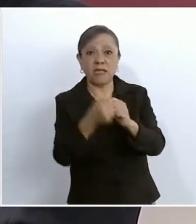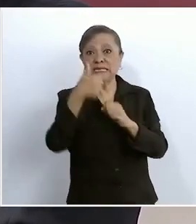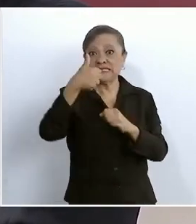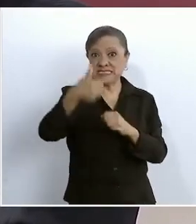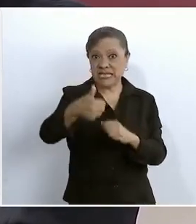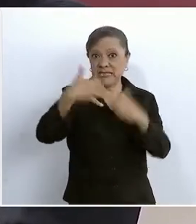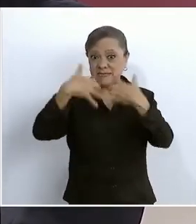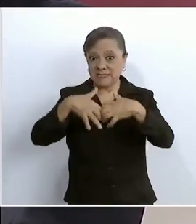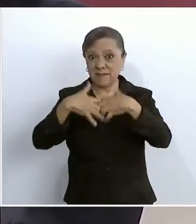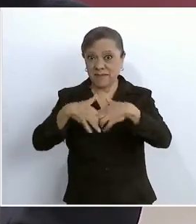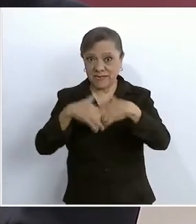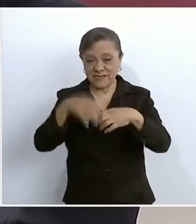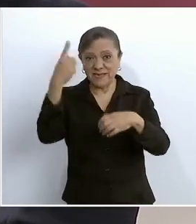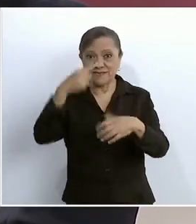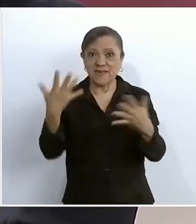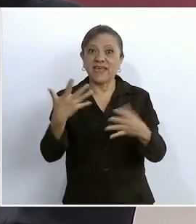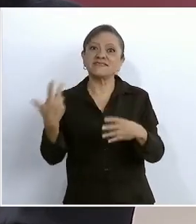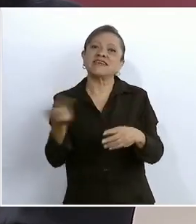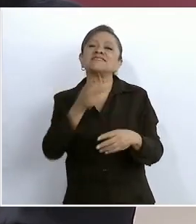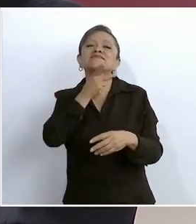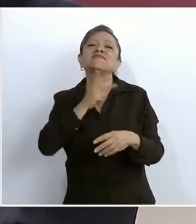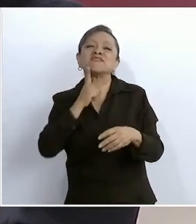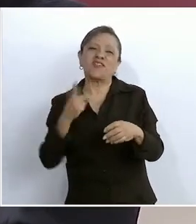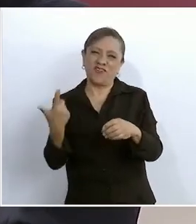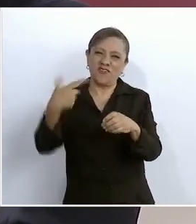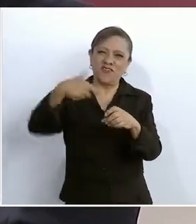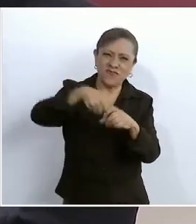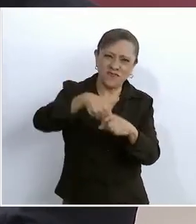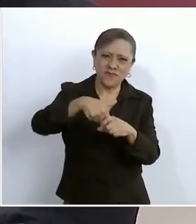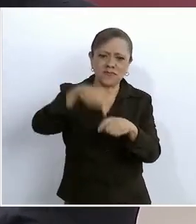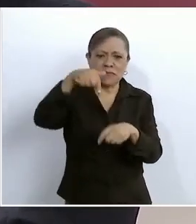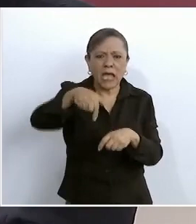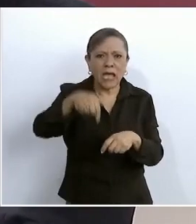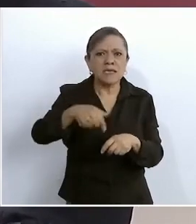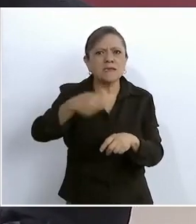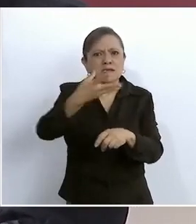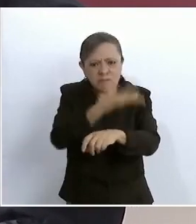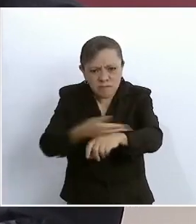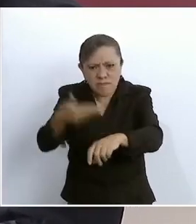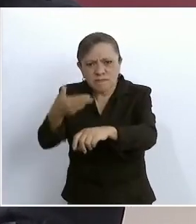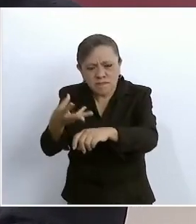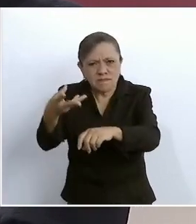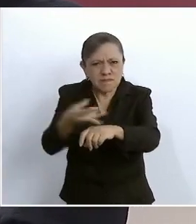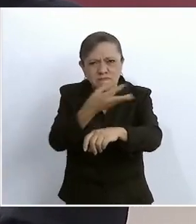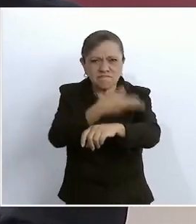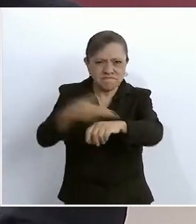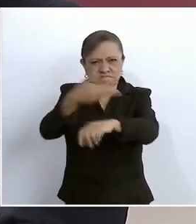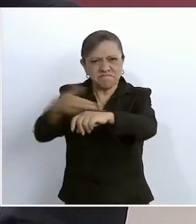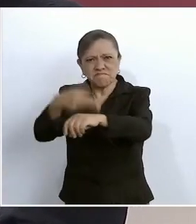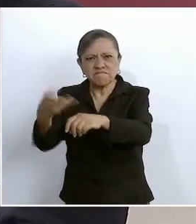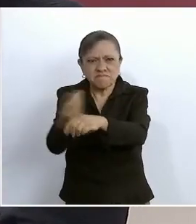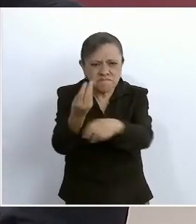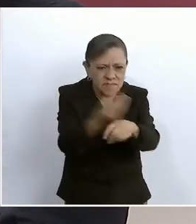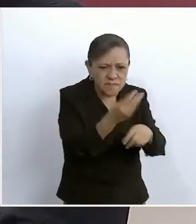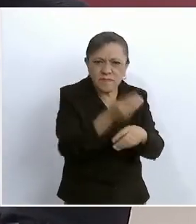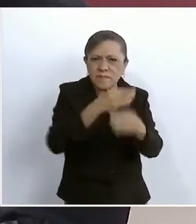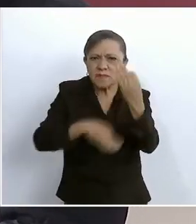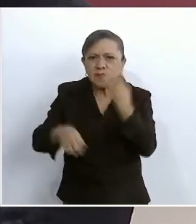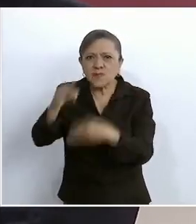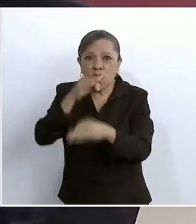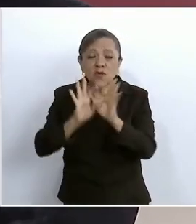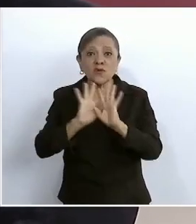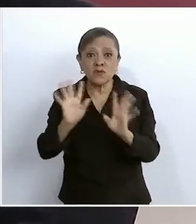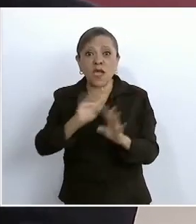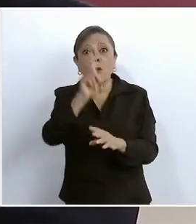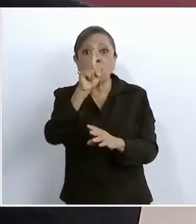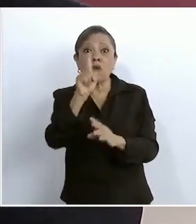para que se produzca más. Empezamos a tiempo a construir una nueva refinería que